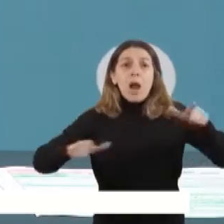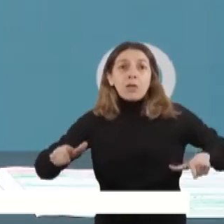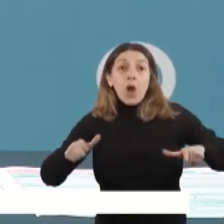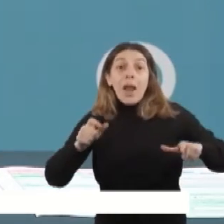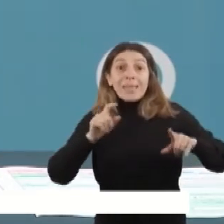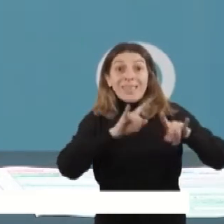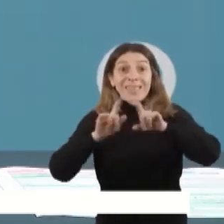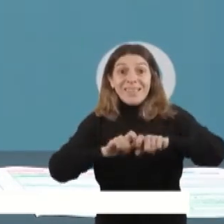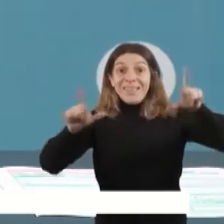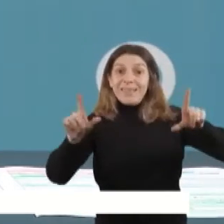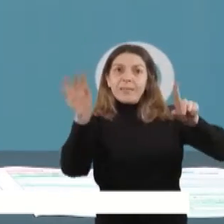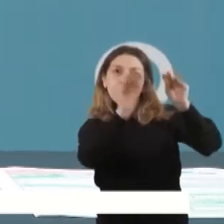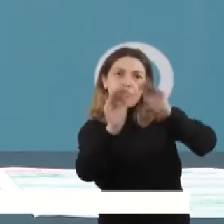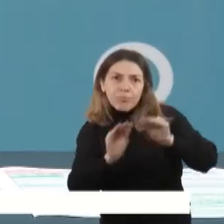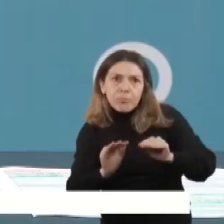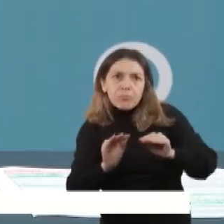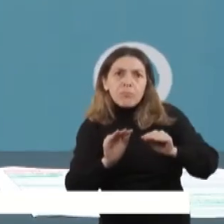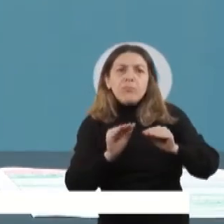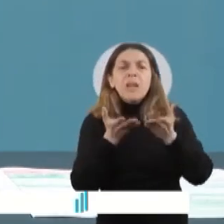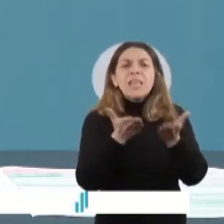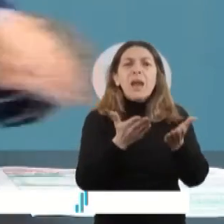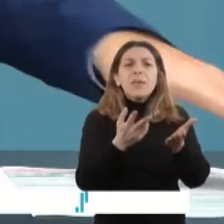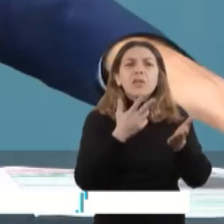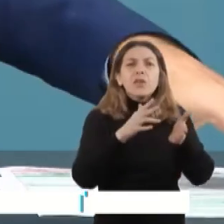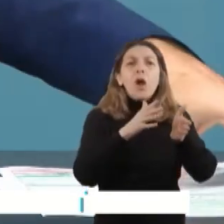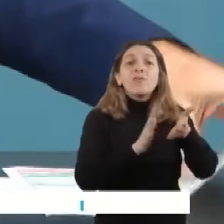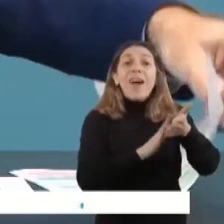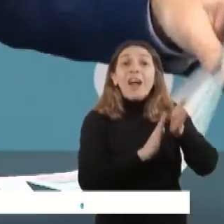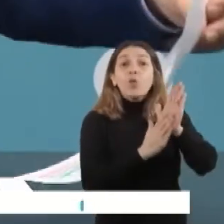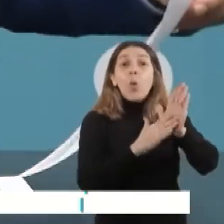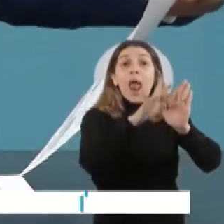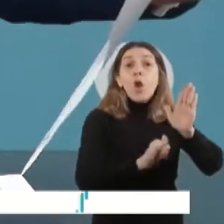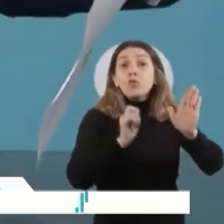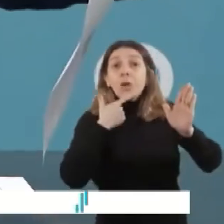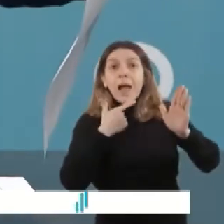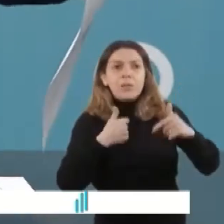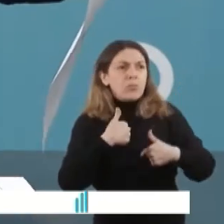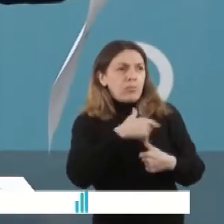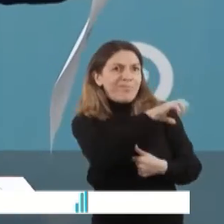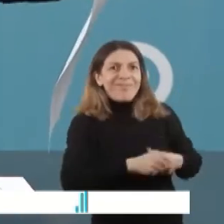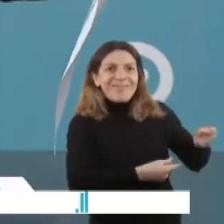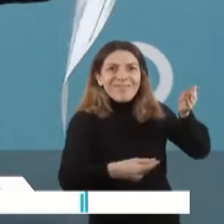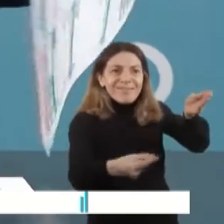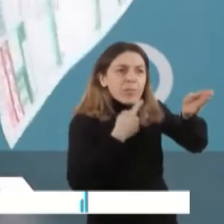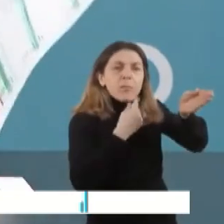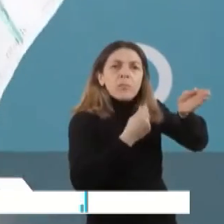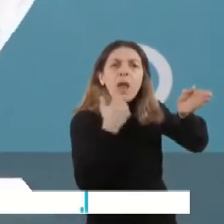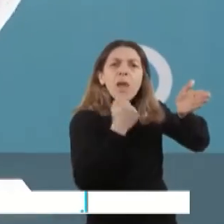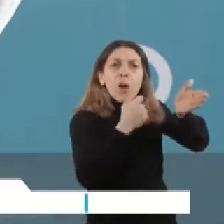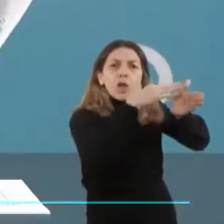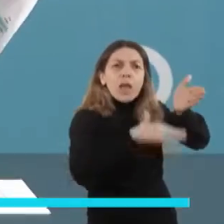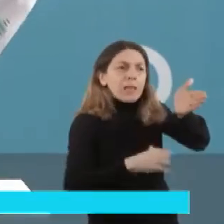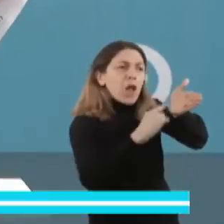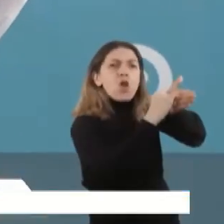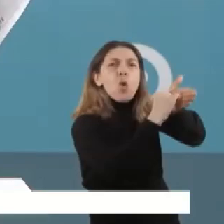tenga la factura del servicio eléctrico y de gas en la mano. Yo aquí he traído, porque es importante destacar, el